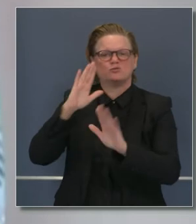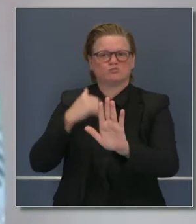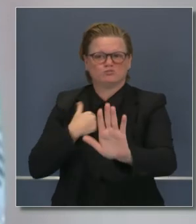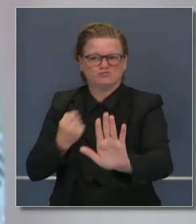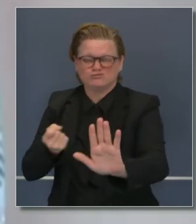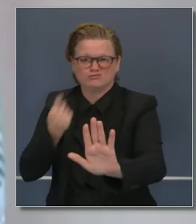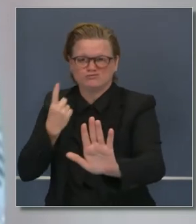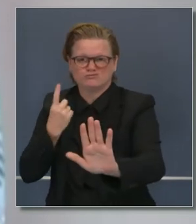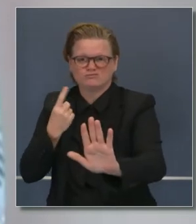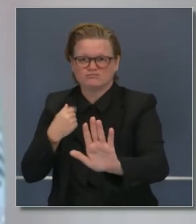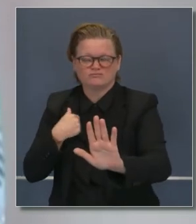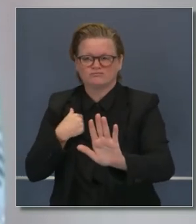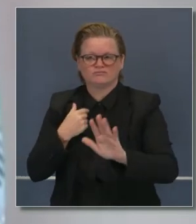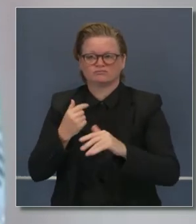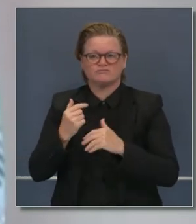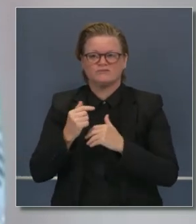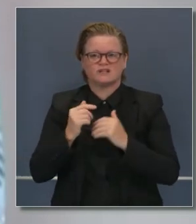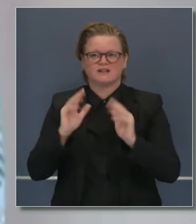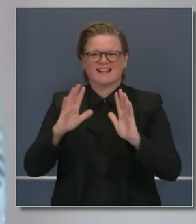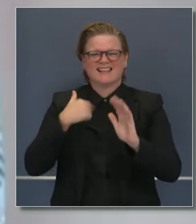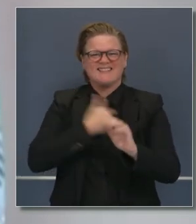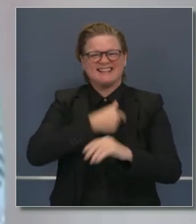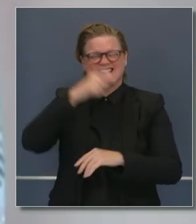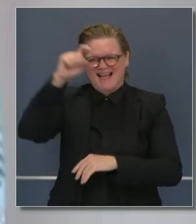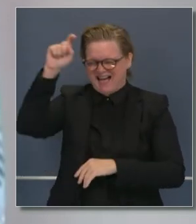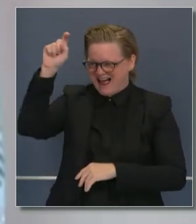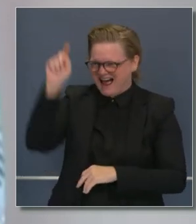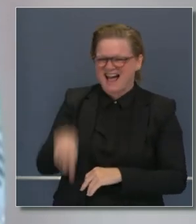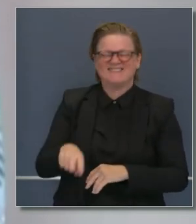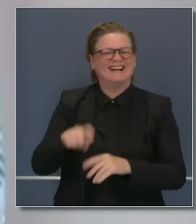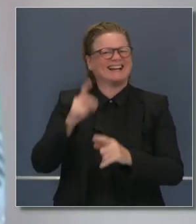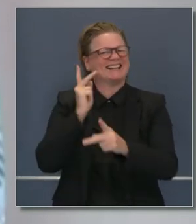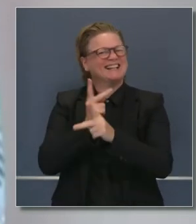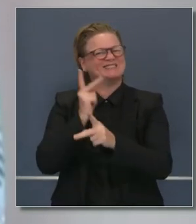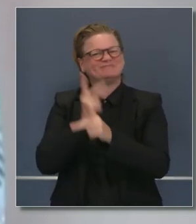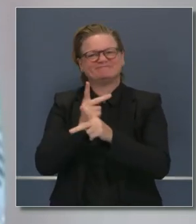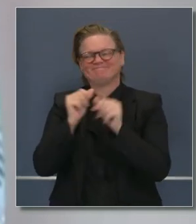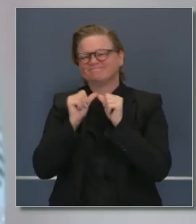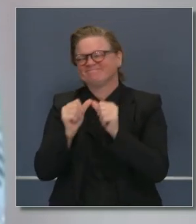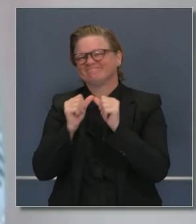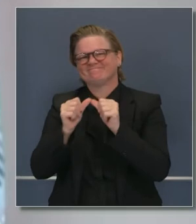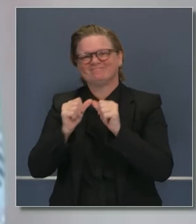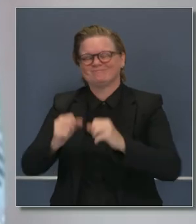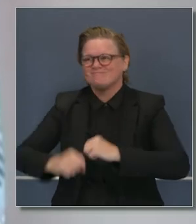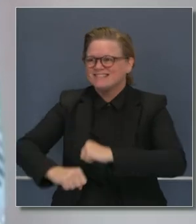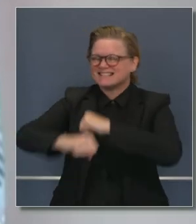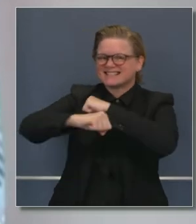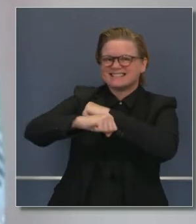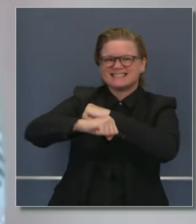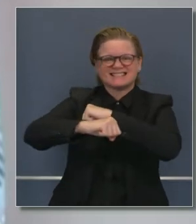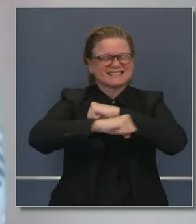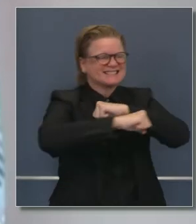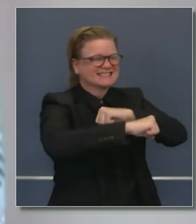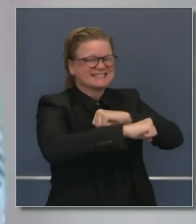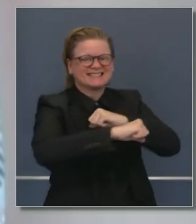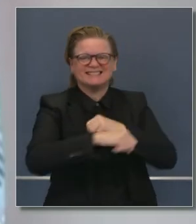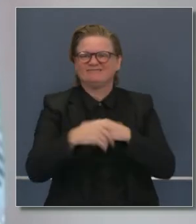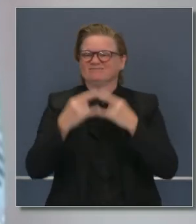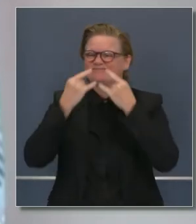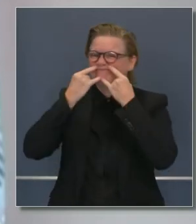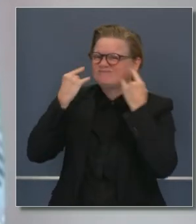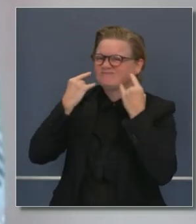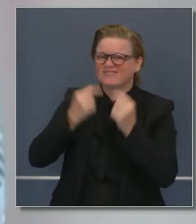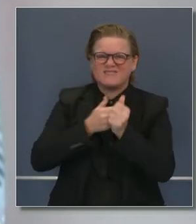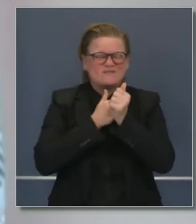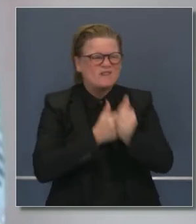seguir apoyando a California con mensajes. Dando apoyo adicional que mencionó el gobernador el día de hoy. Y